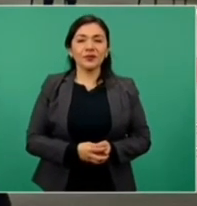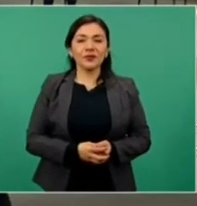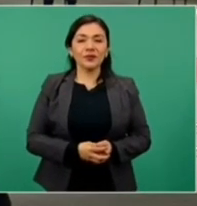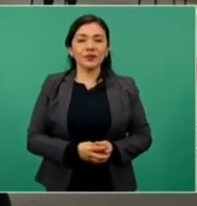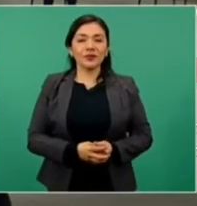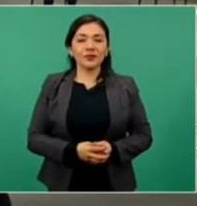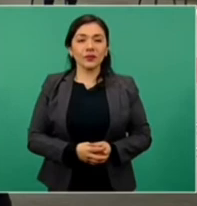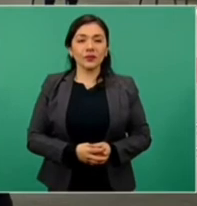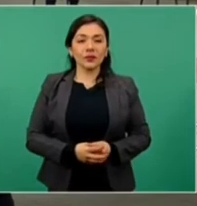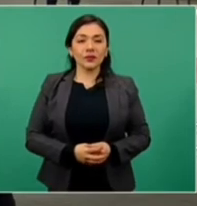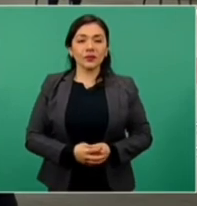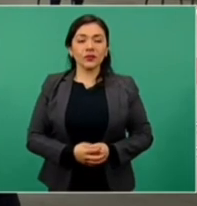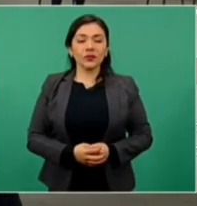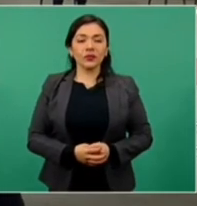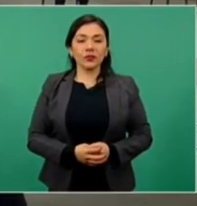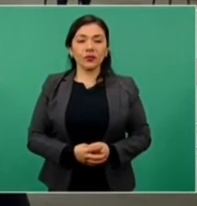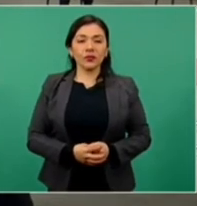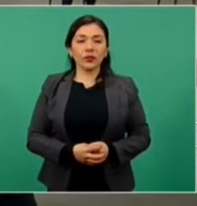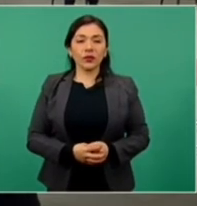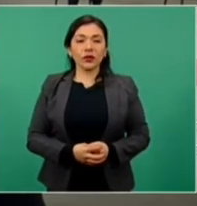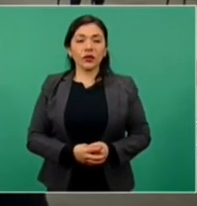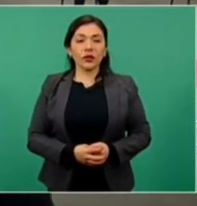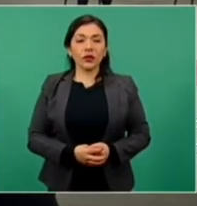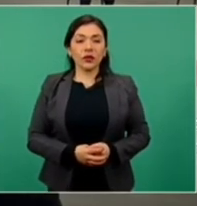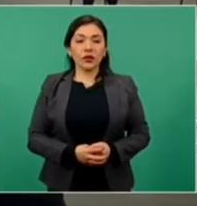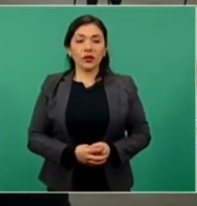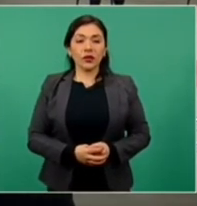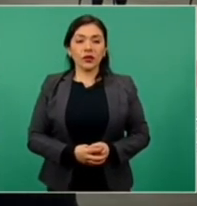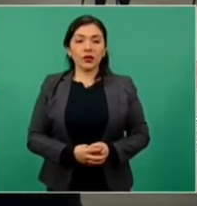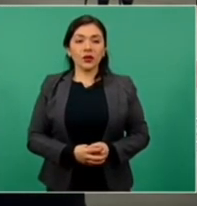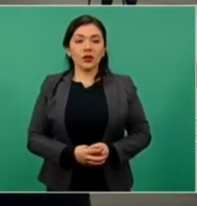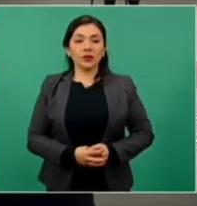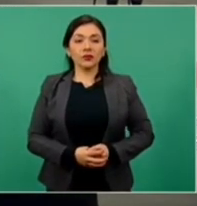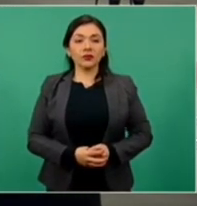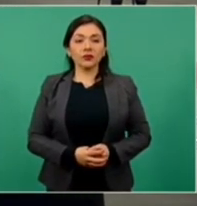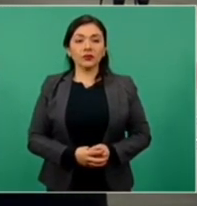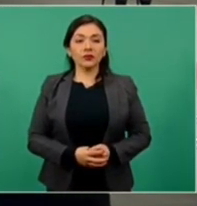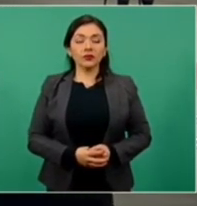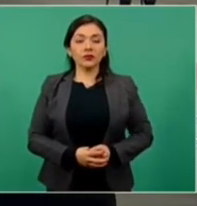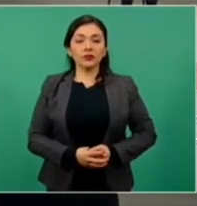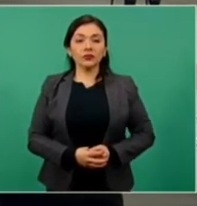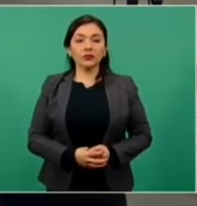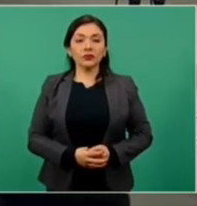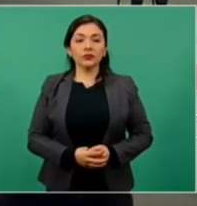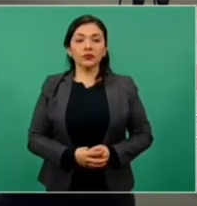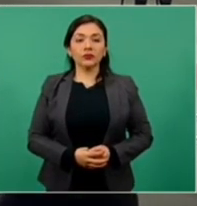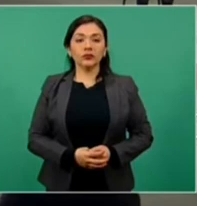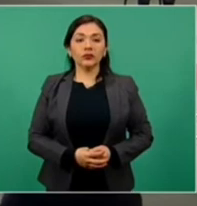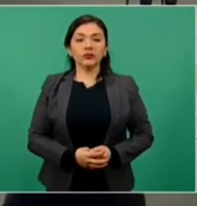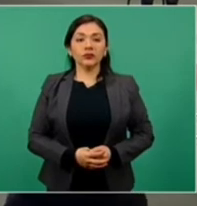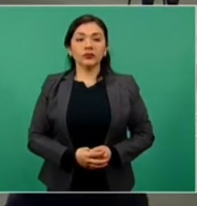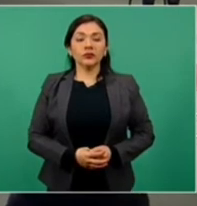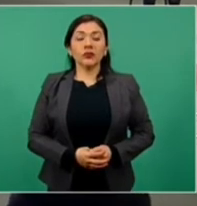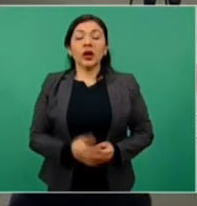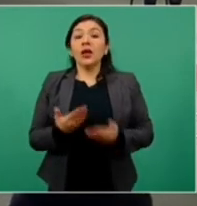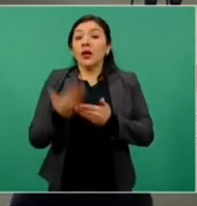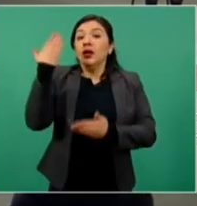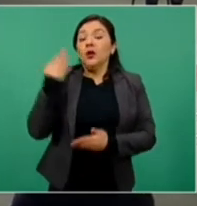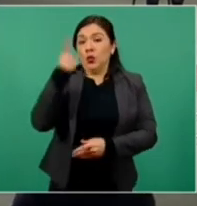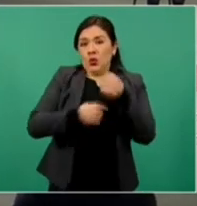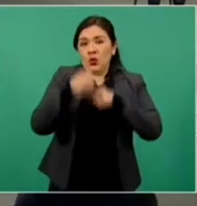en septiembre del 2020